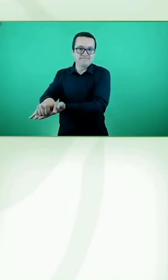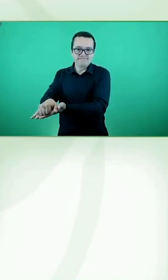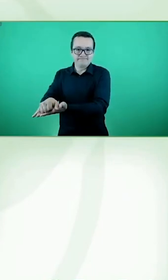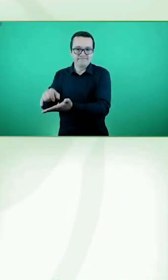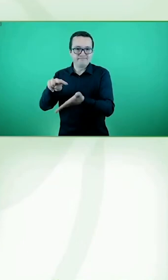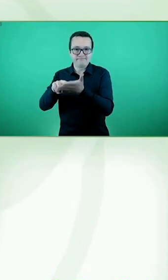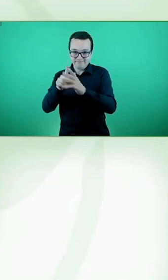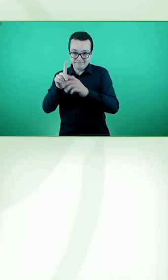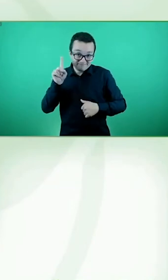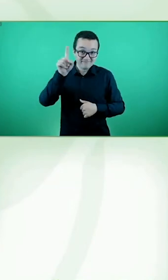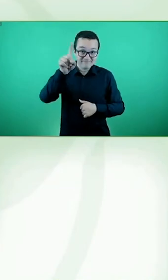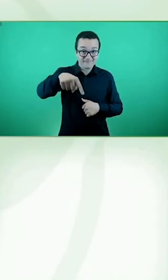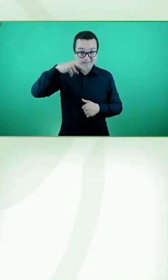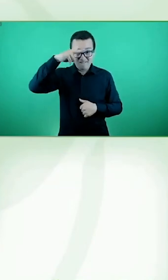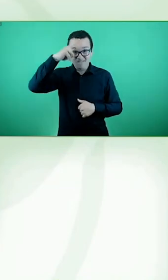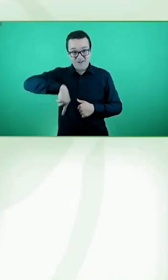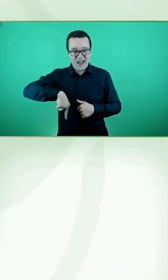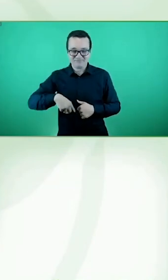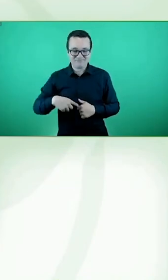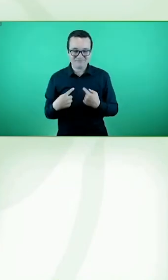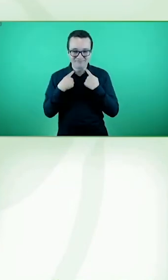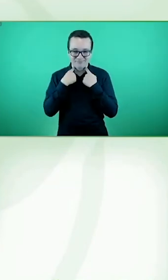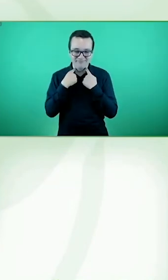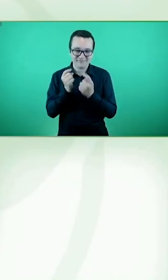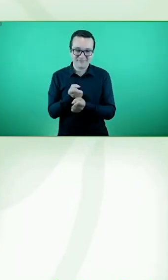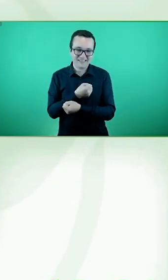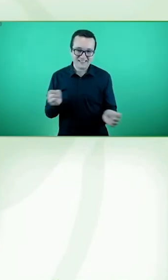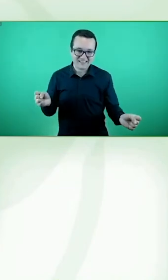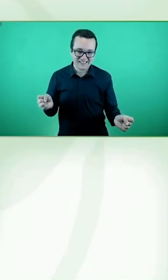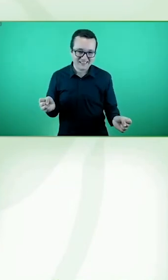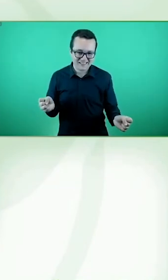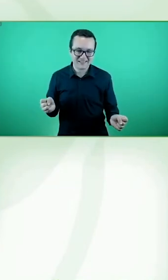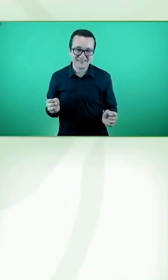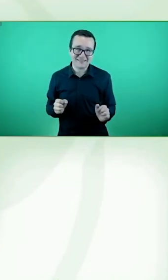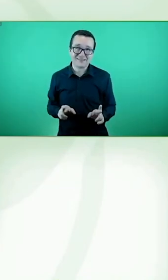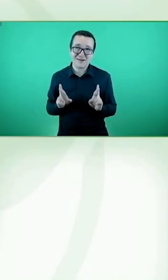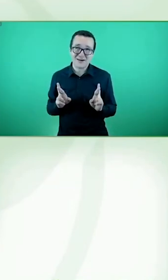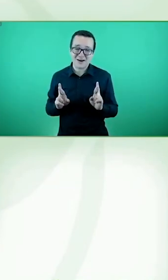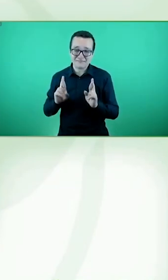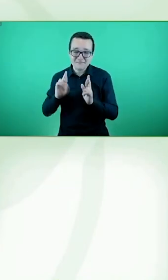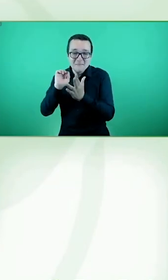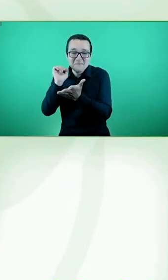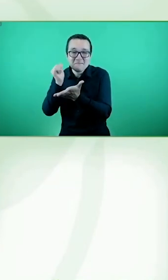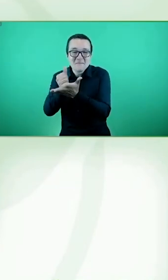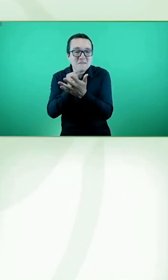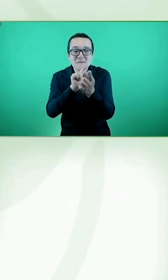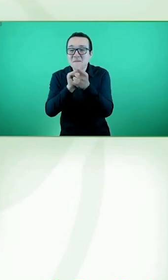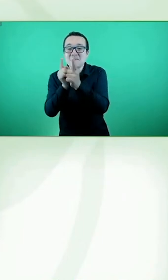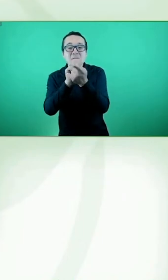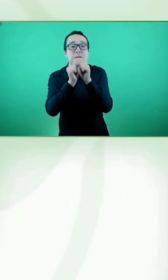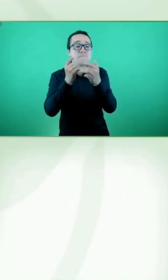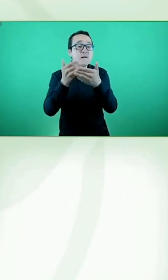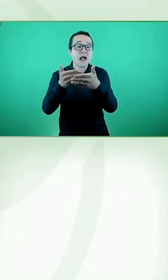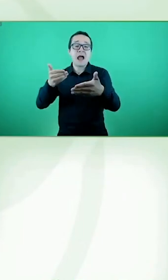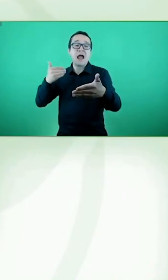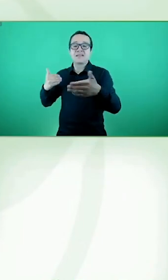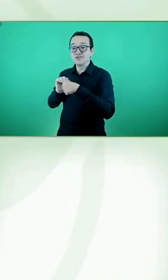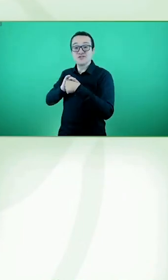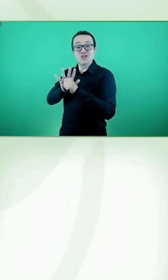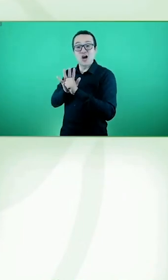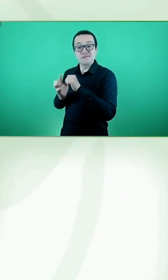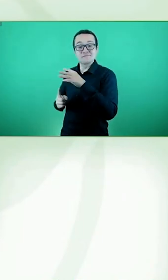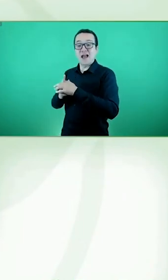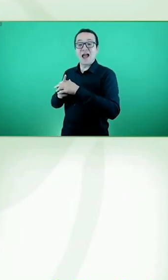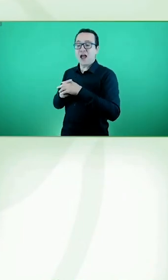tenía previsto. Me hubiera encantado veros presencialmente, a muchos de vosotros y vosotras nos veo desde antes de la pandemia y me ha dado